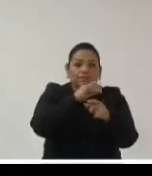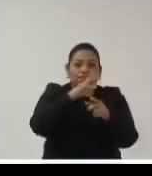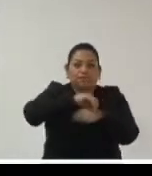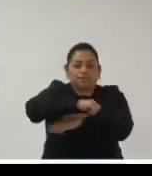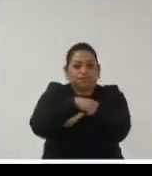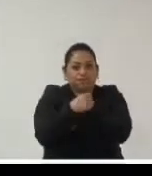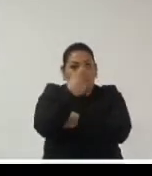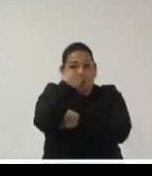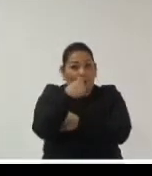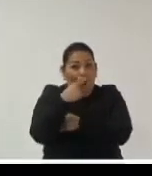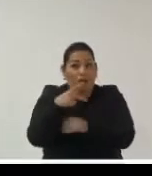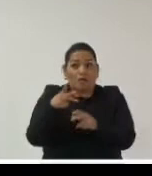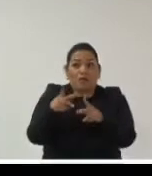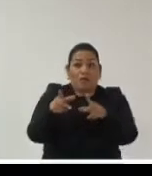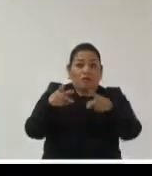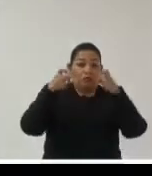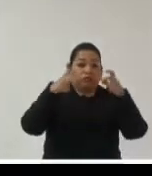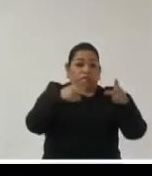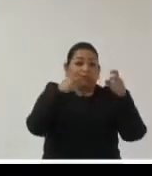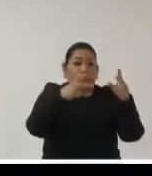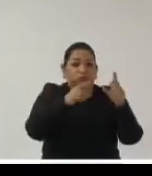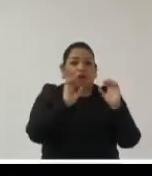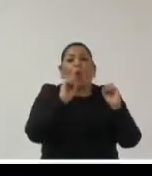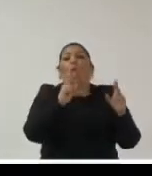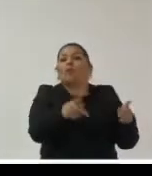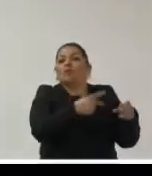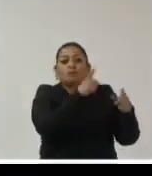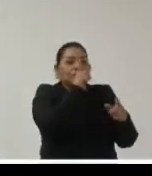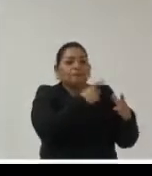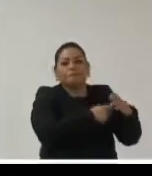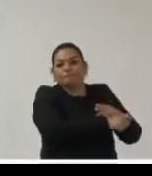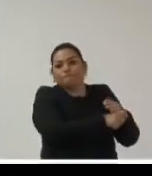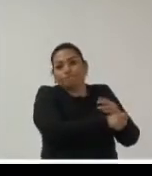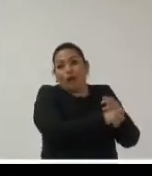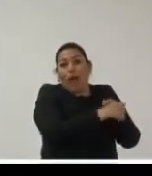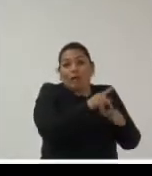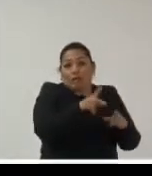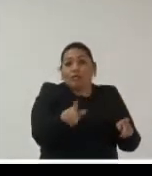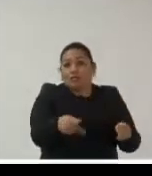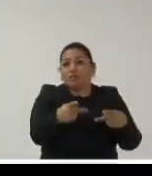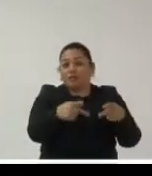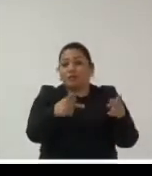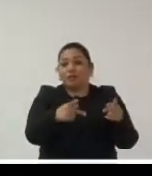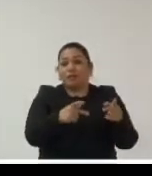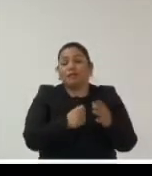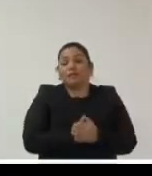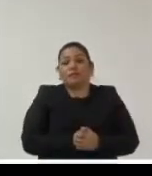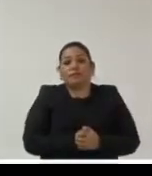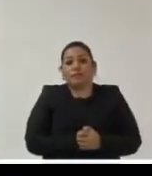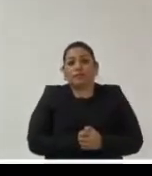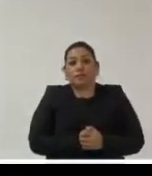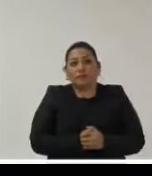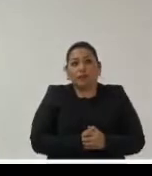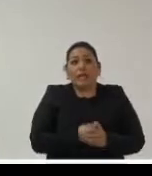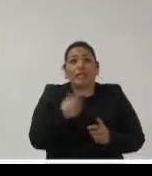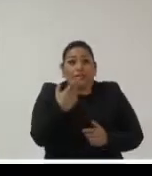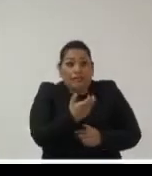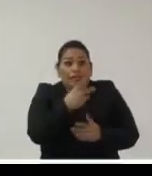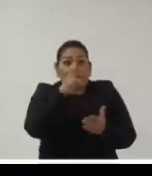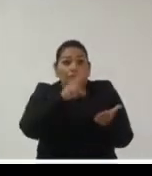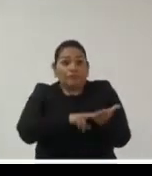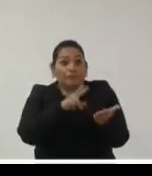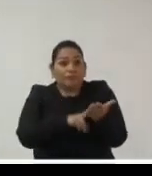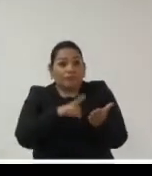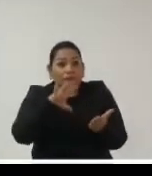para extraer nuestros datos y volverlos un activo monetizable que tiene valor para la